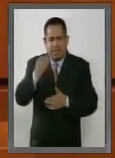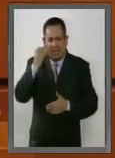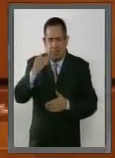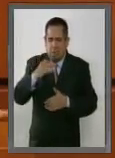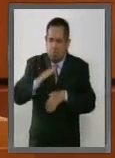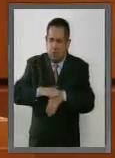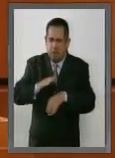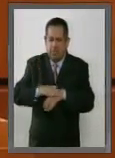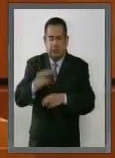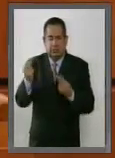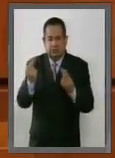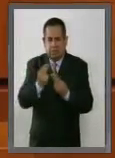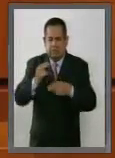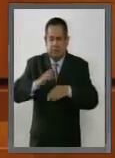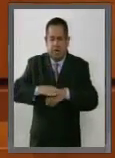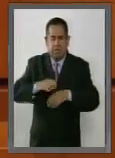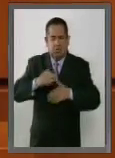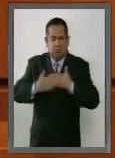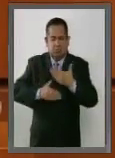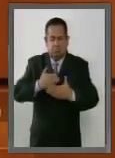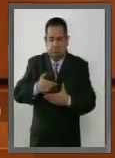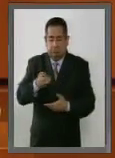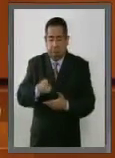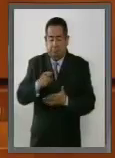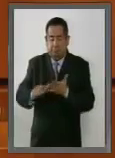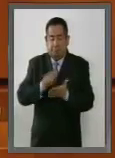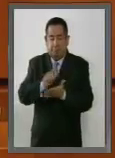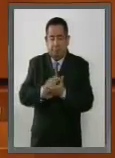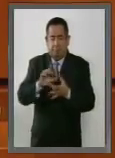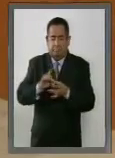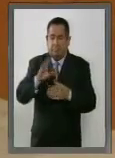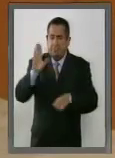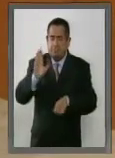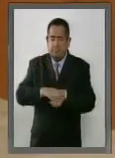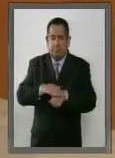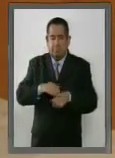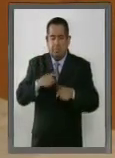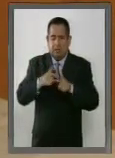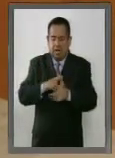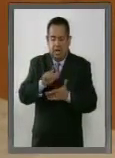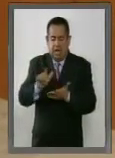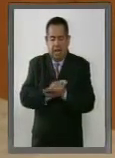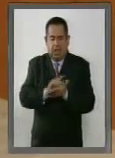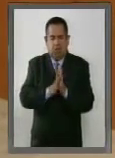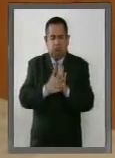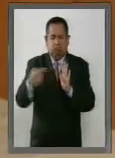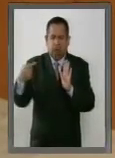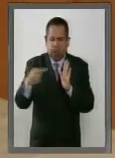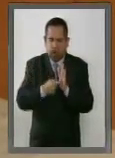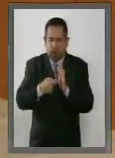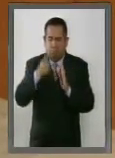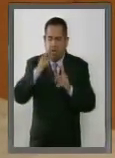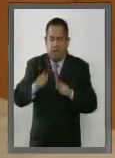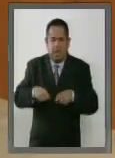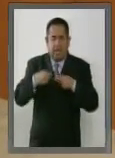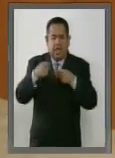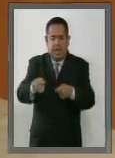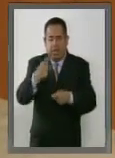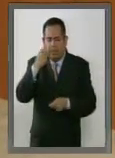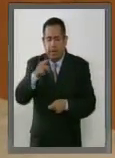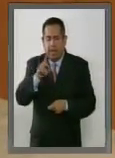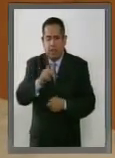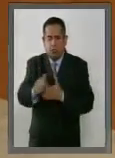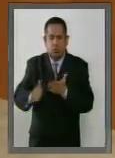en la necesidad de que esta legislatura se convirtiera en la legislatura de la reforma política